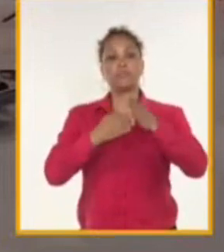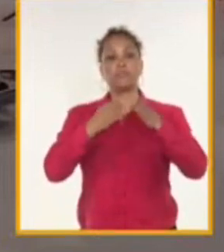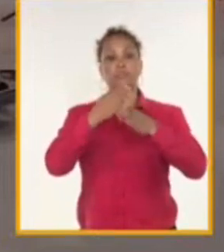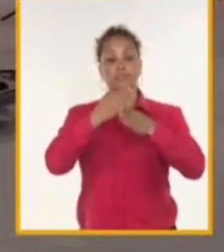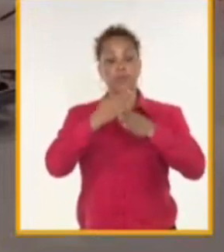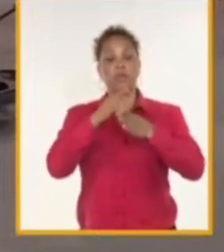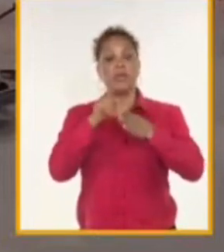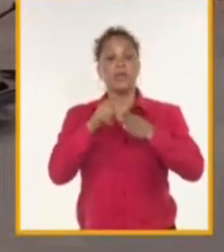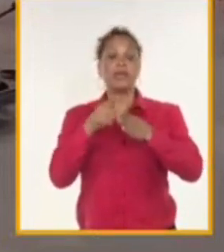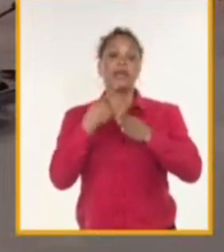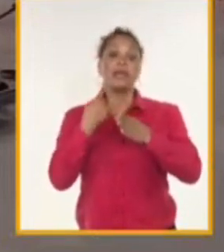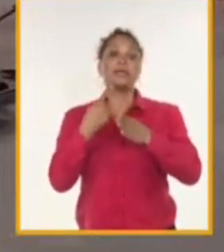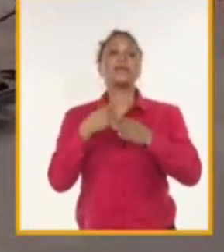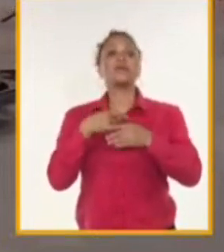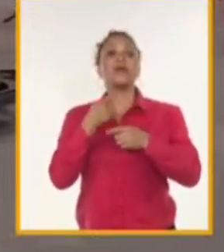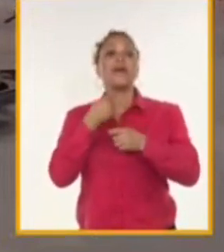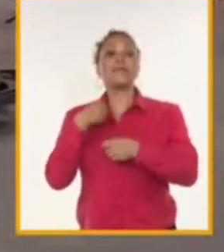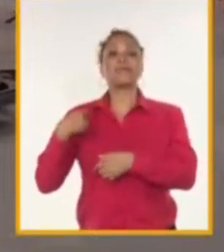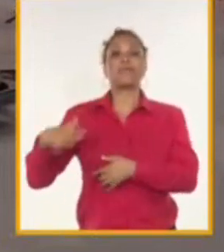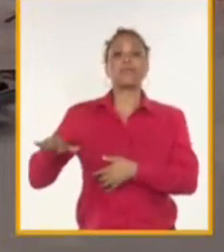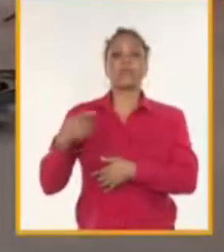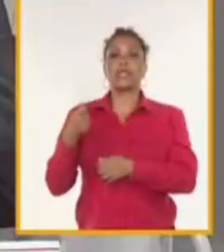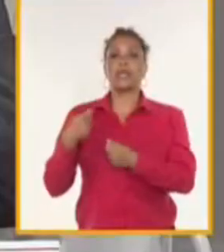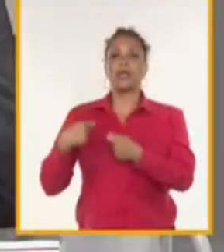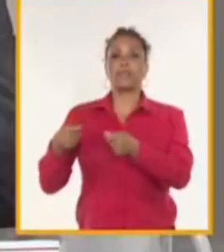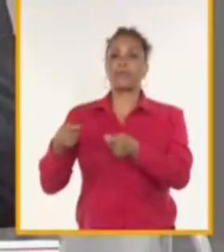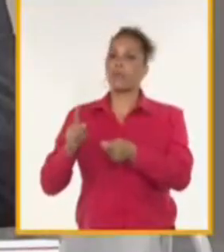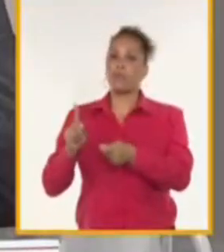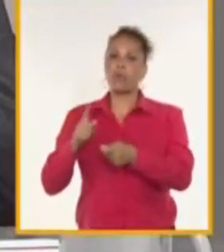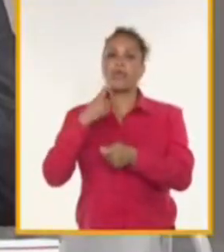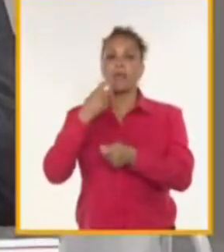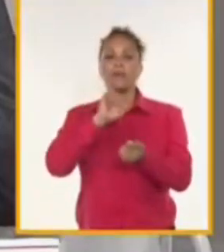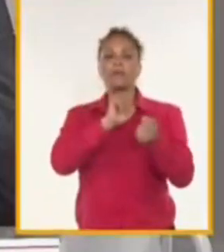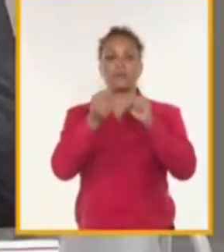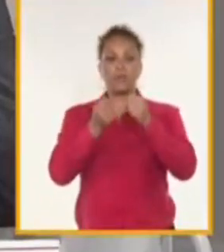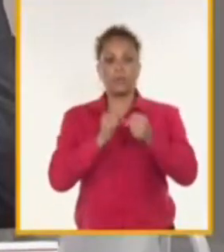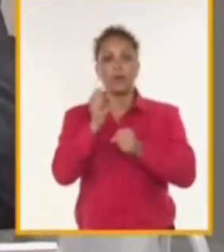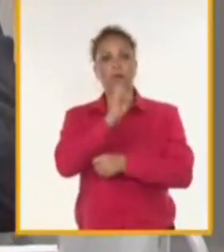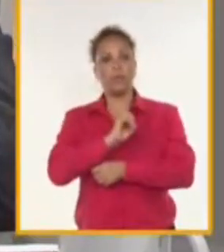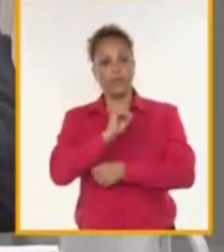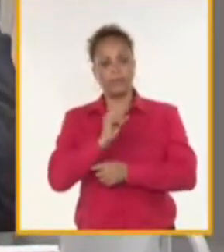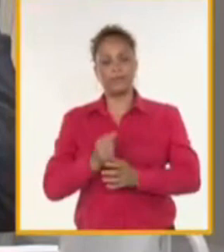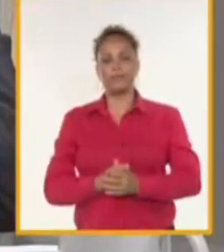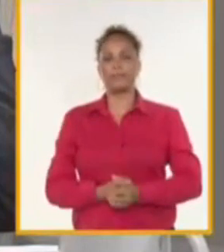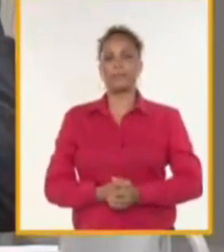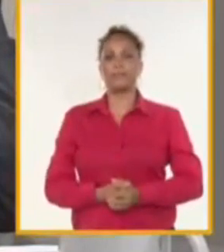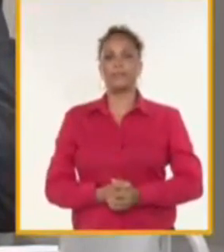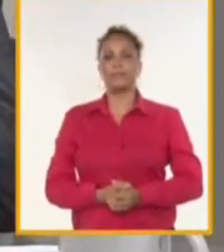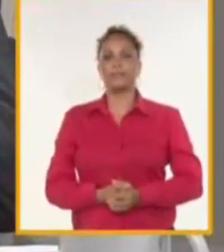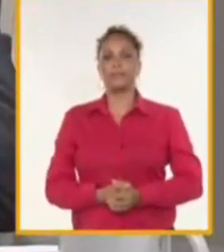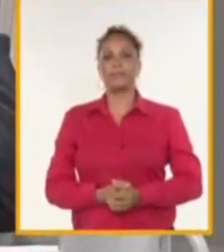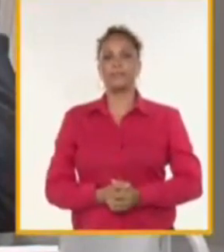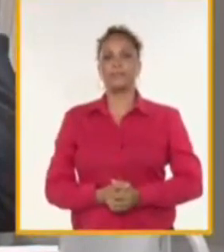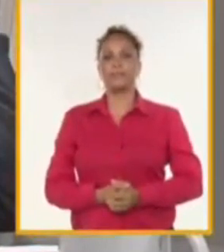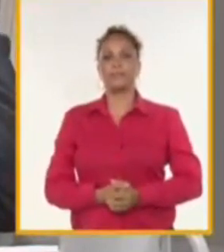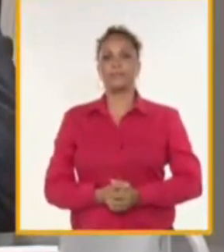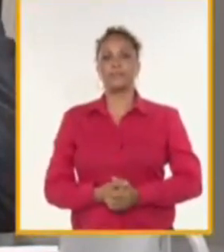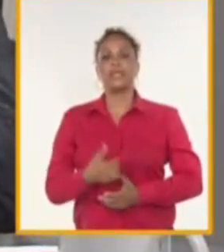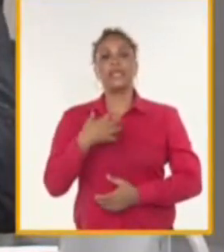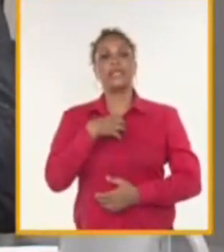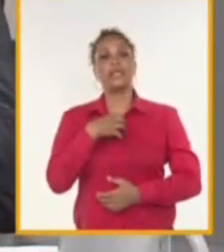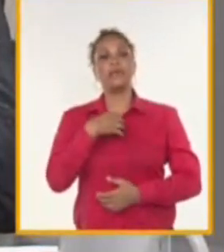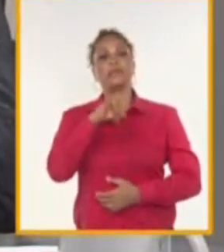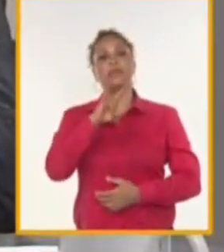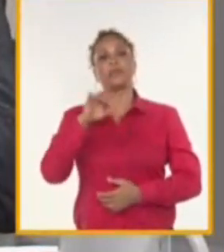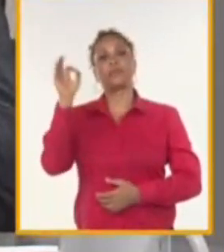ocupadas de manera inmediata. De ahí que, teniendo en cuenta que en el sector a hoy contamos con casi el